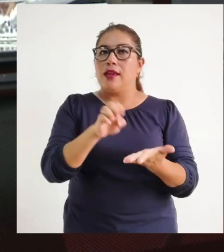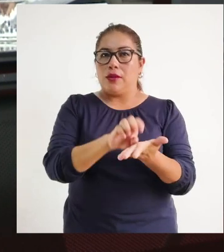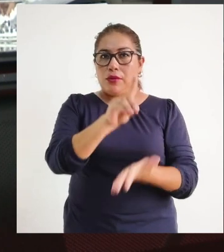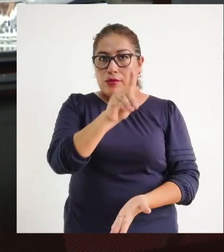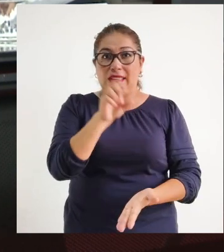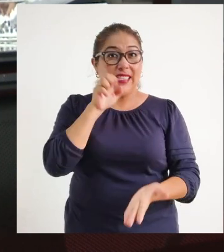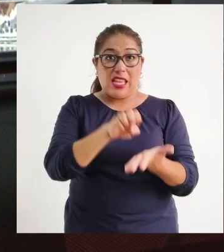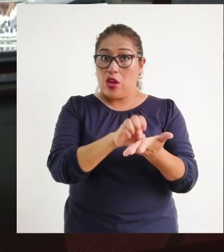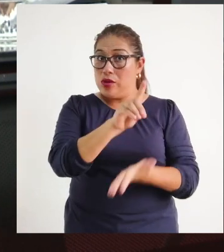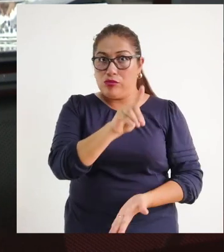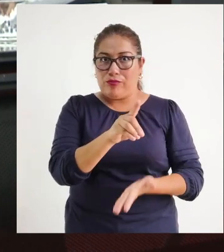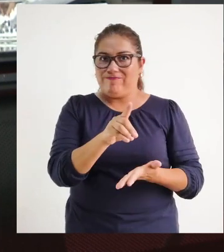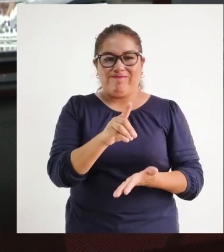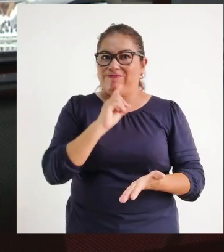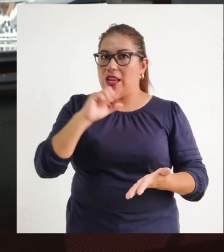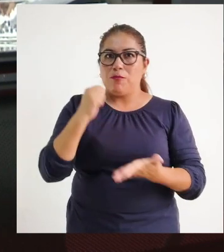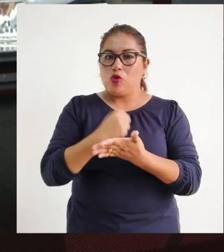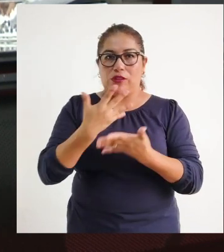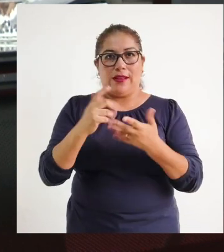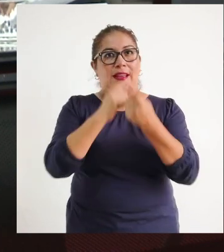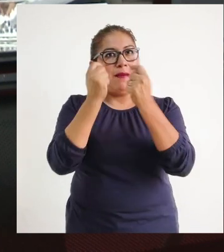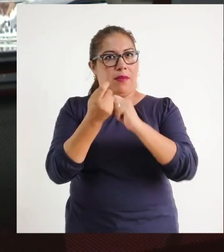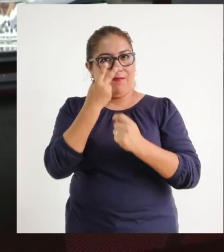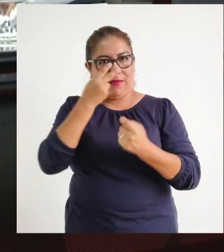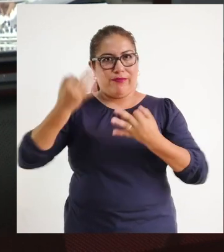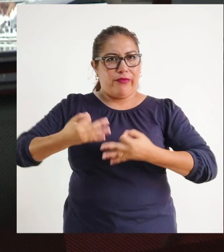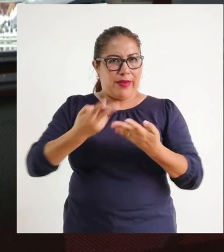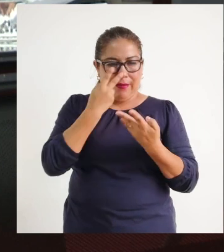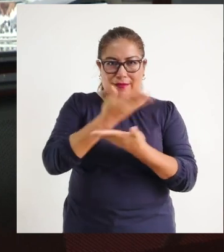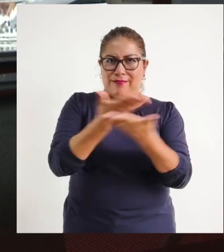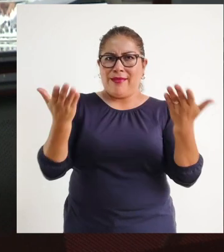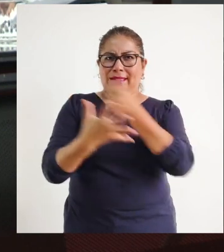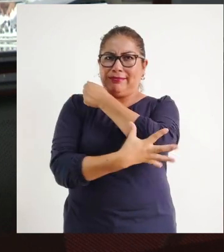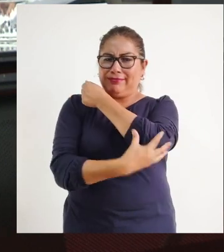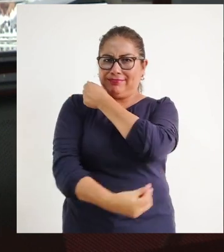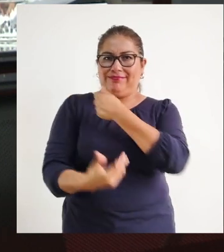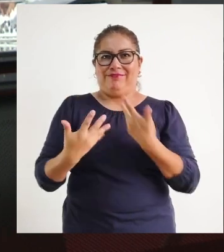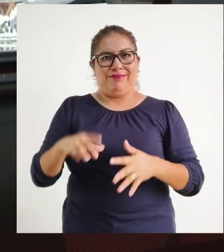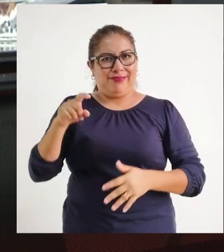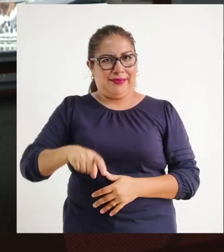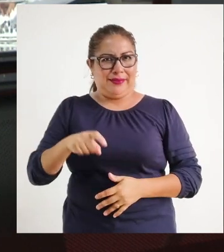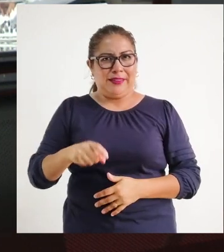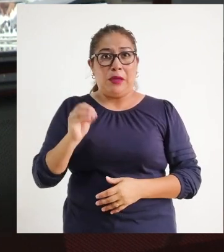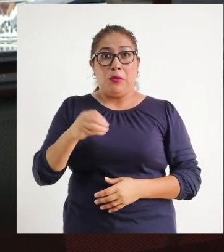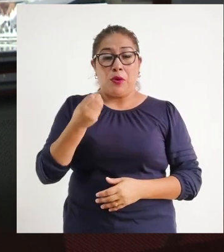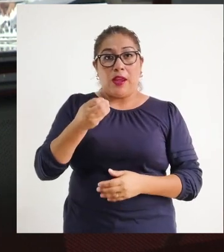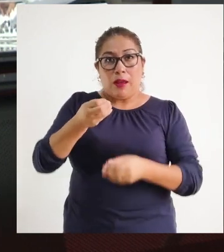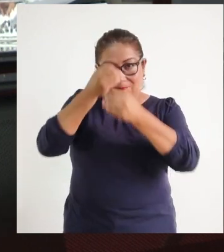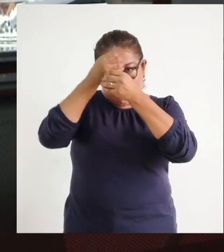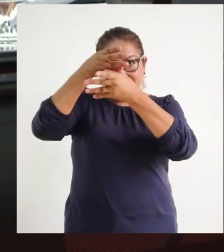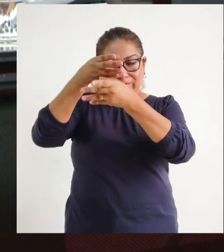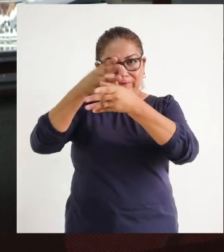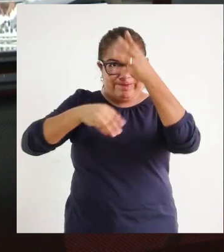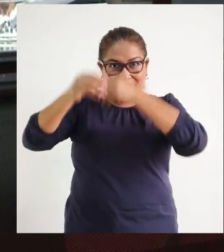Sin ellos no sería posible cambiar una realidad de carencias y pobrezas porque el conocimiento transforma personas,